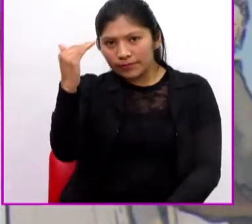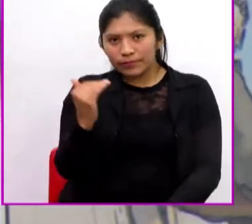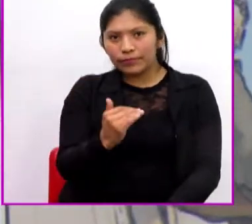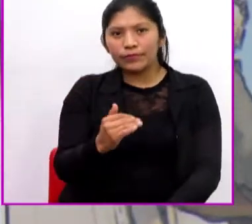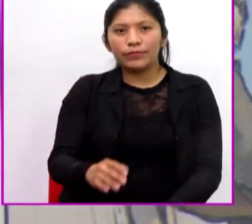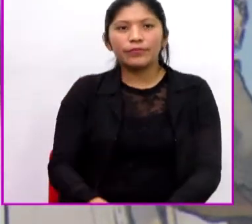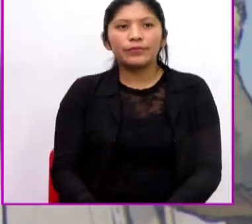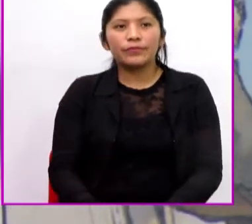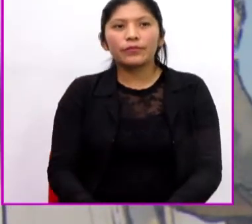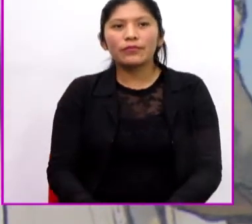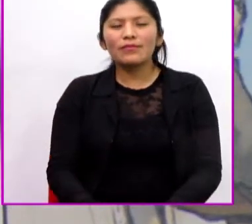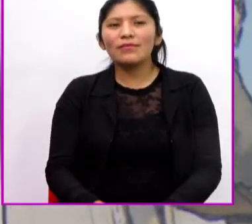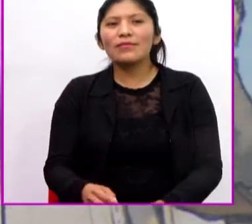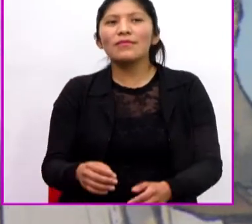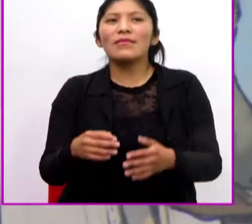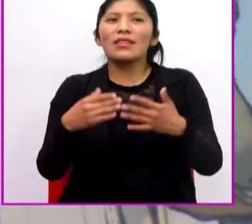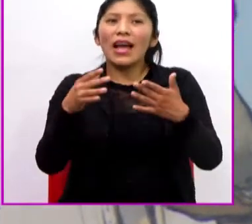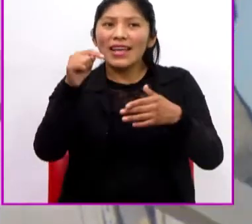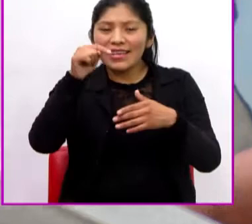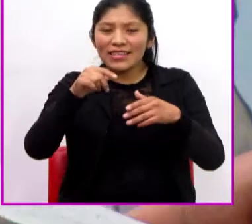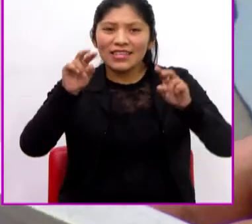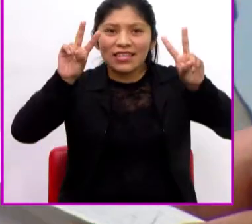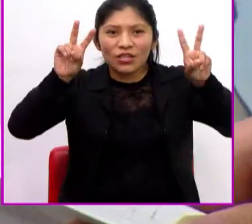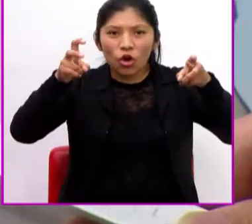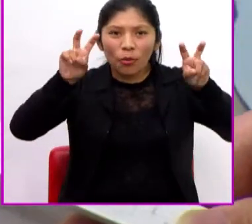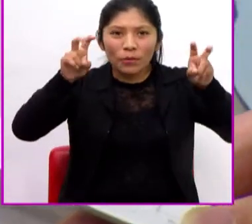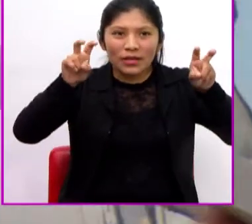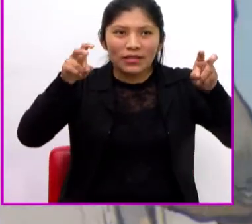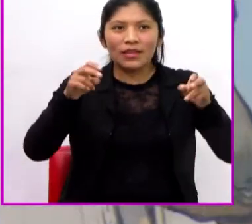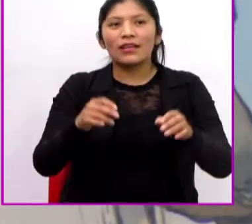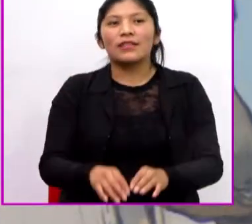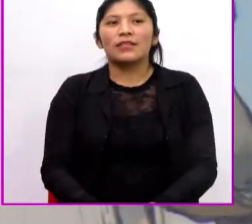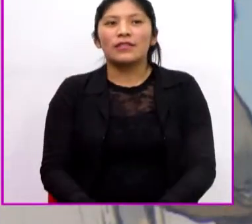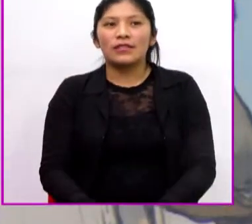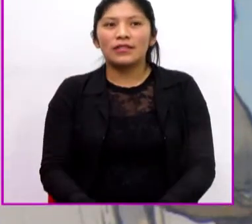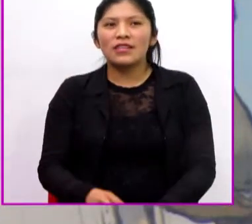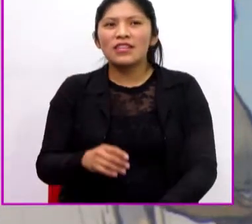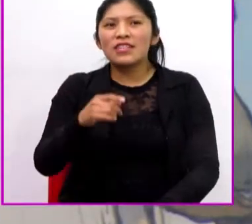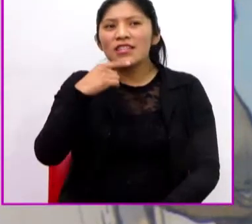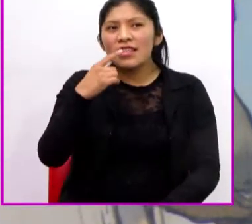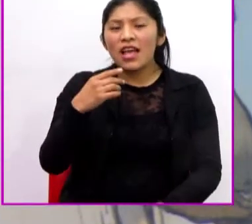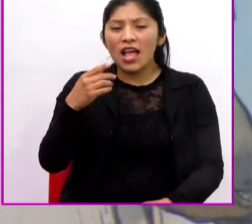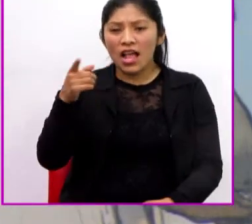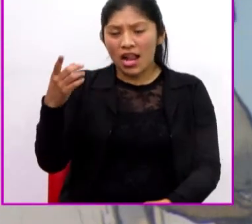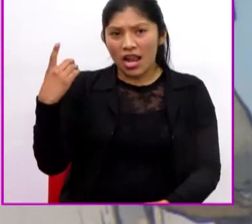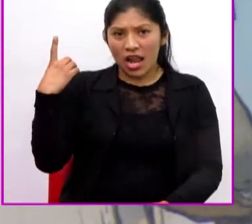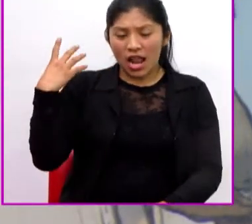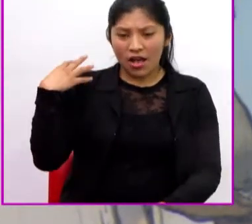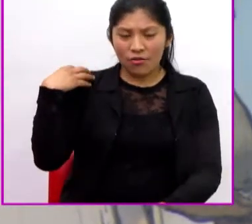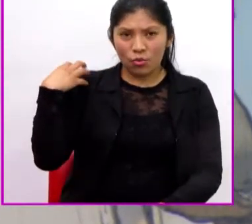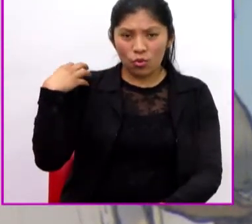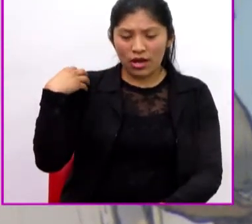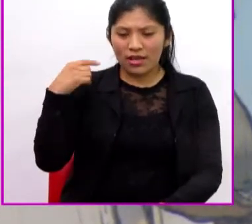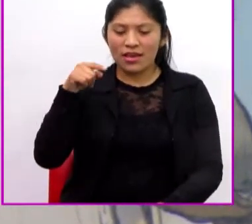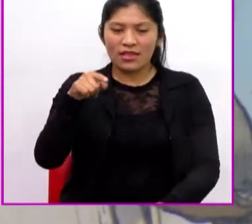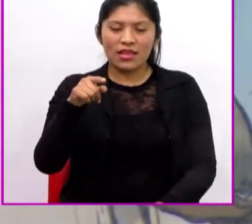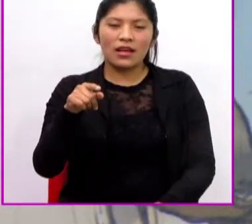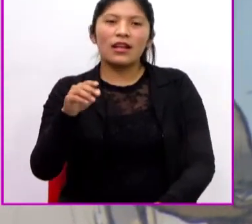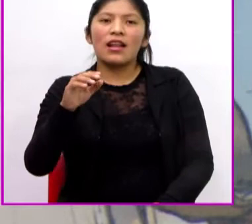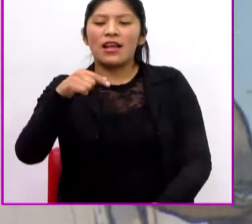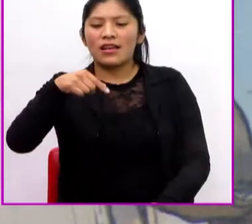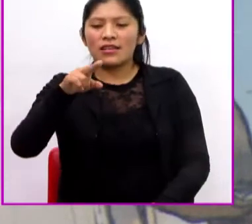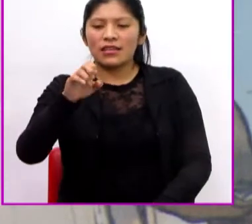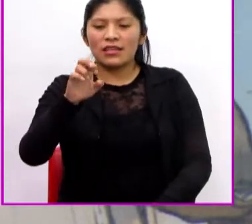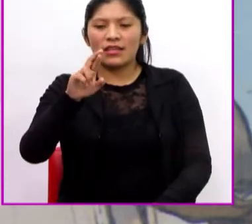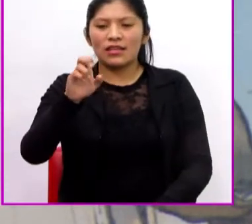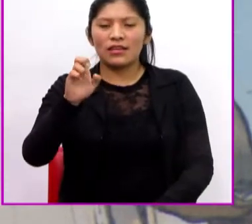aquí? Vamos a encontrar las comillas. En el segundo globito dice, la dueña de la querencia. ¿Por qué querencia